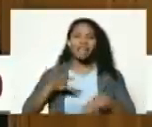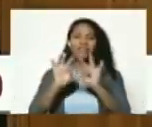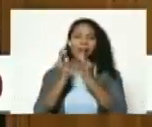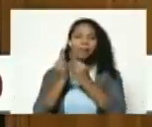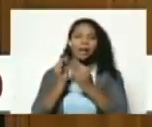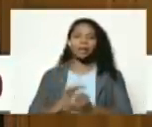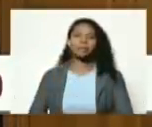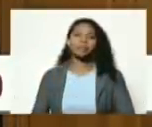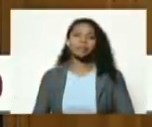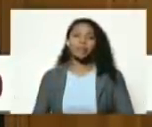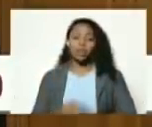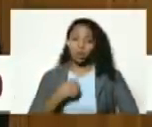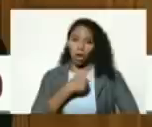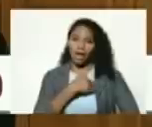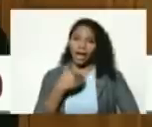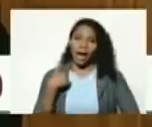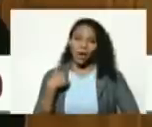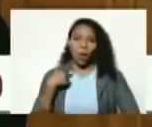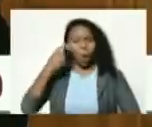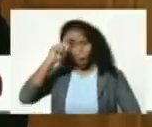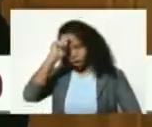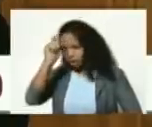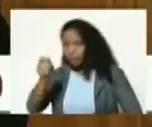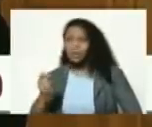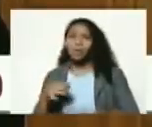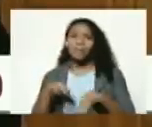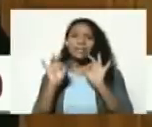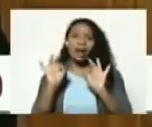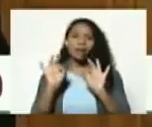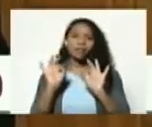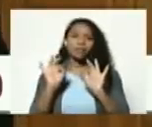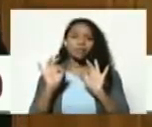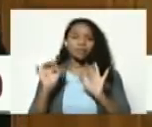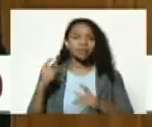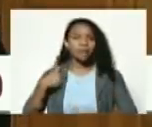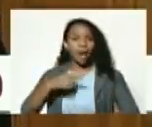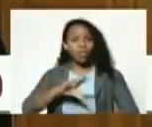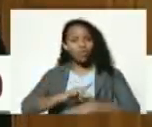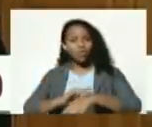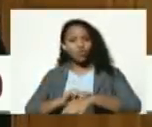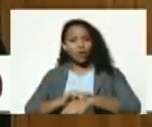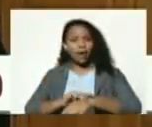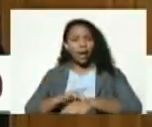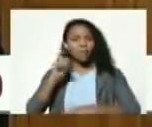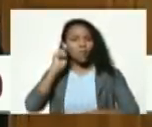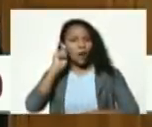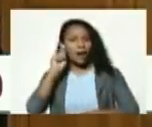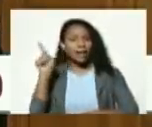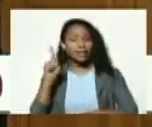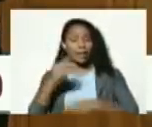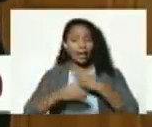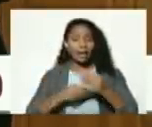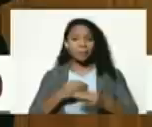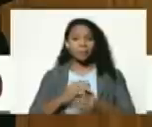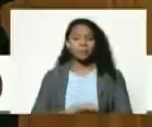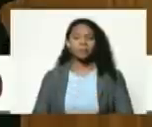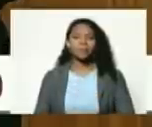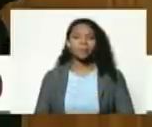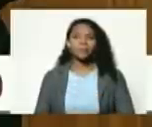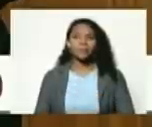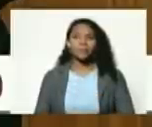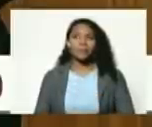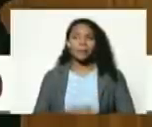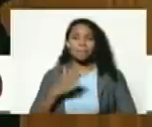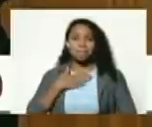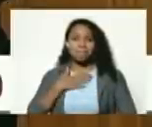y yo quisiera hacer un reconocimiento especial a la doctora Eda Zamudio Aizpurua mi guía de